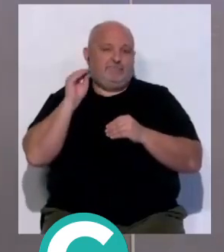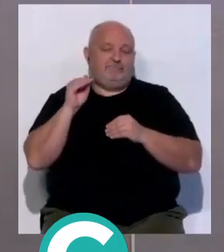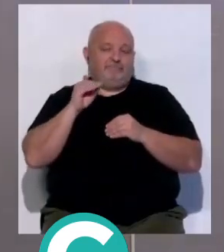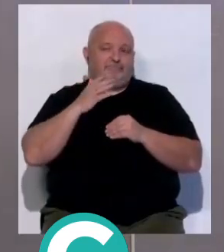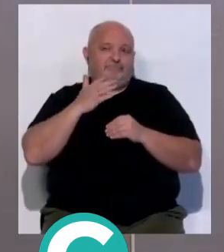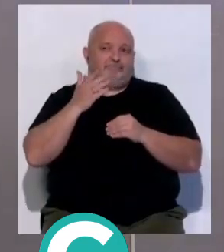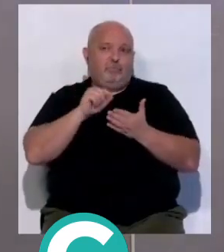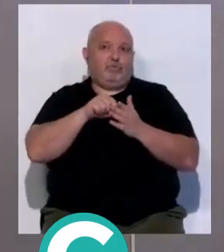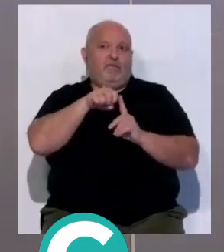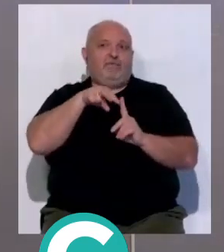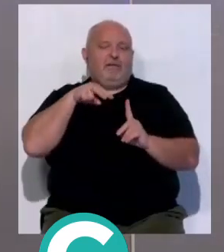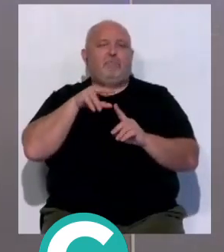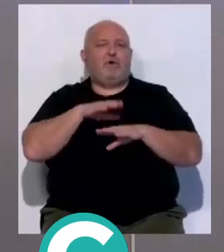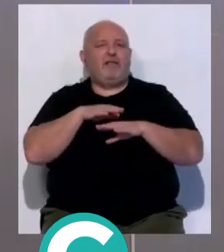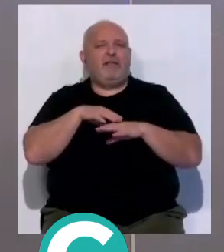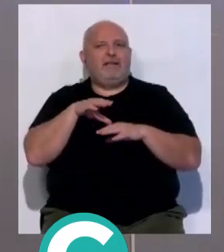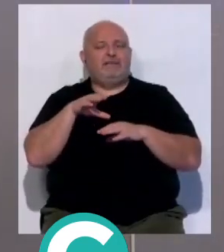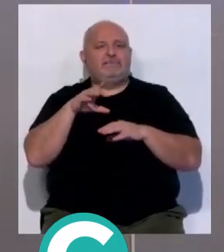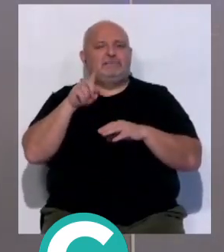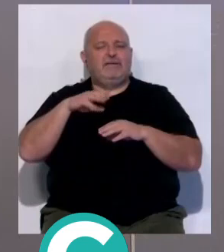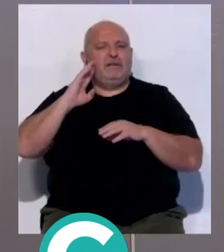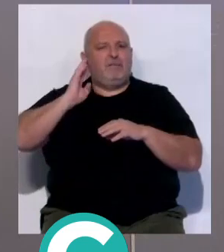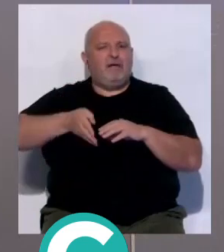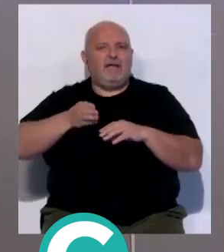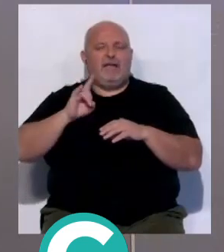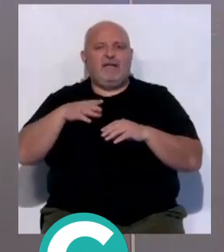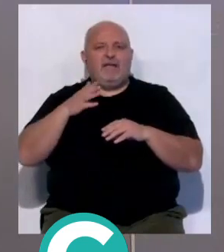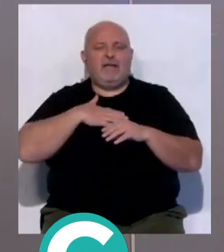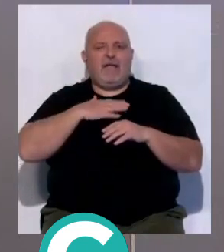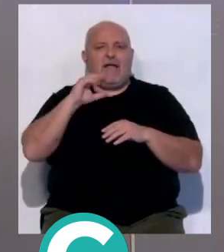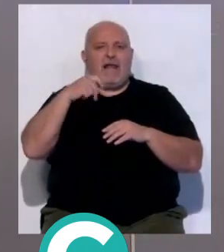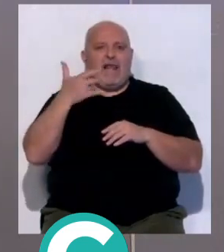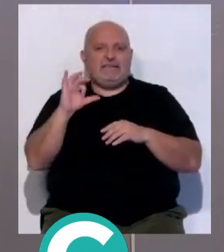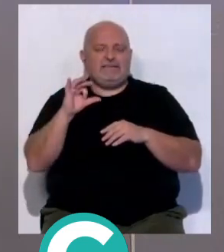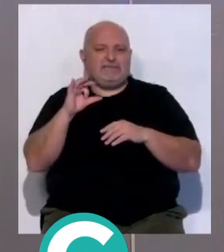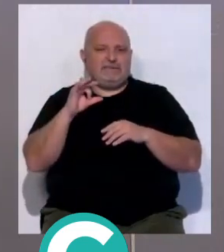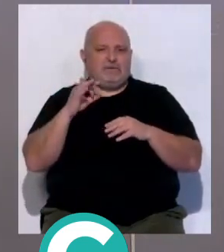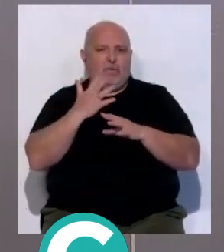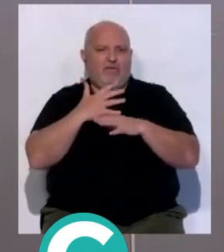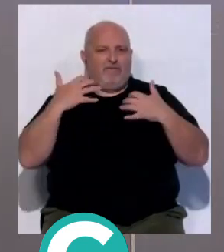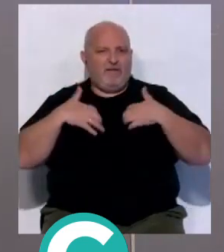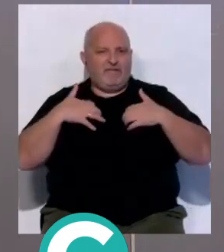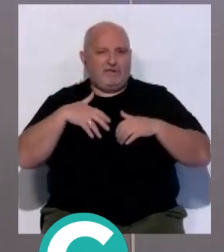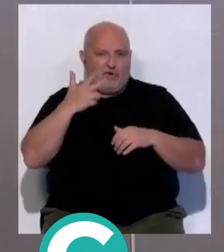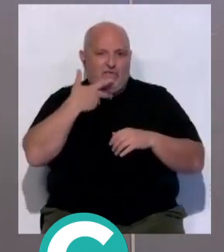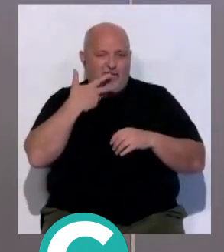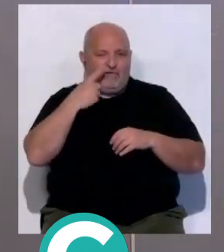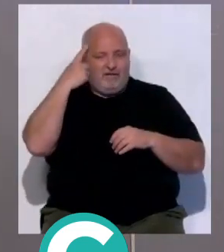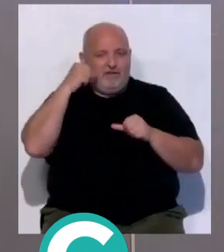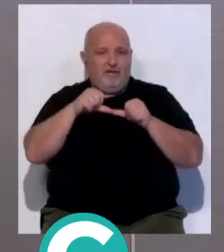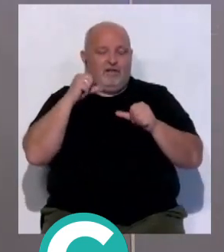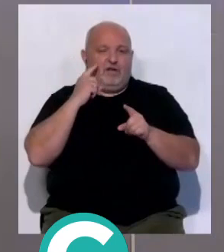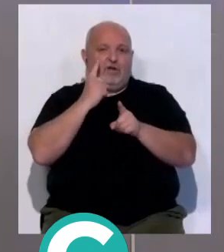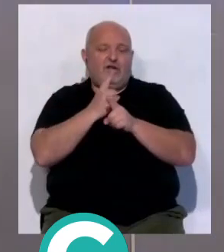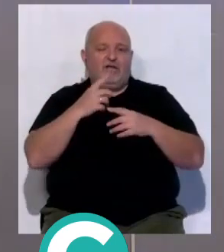nuestro criterio, porque aparte también se ha sancionado ahora a Canales. A los aficionados del Cádiz recordarán que el